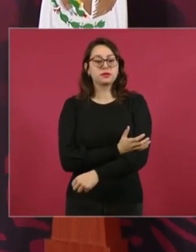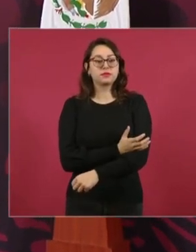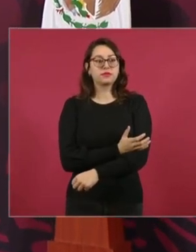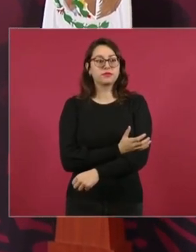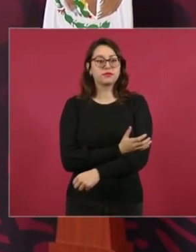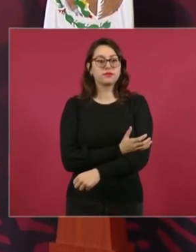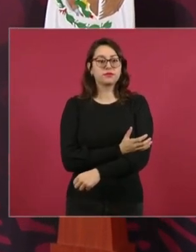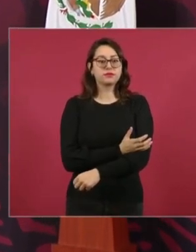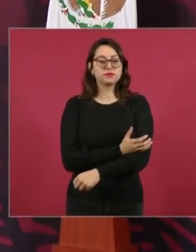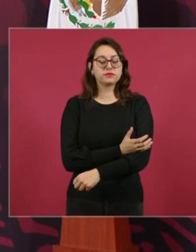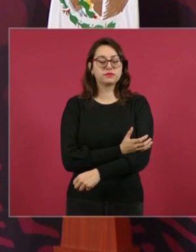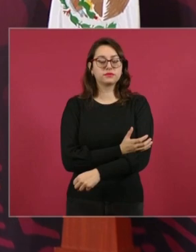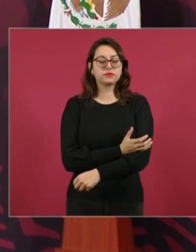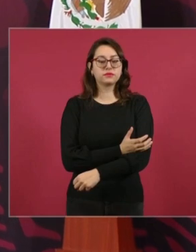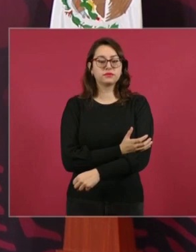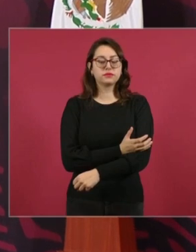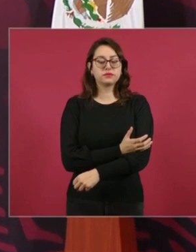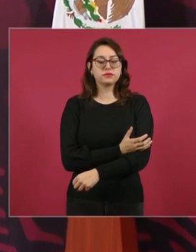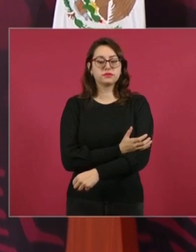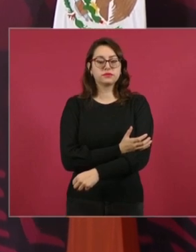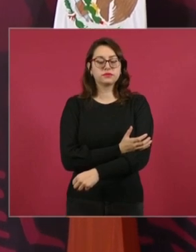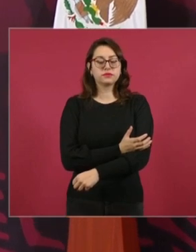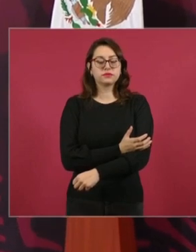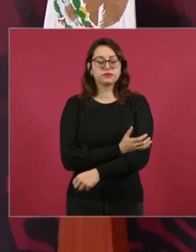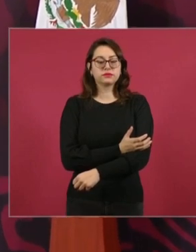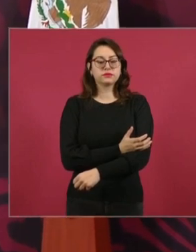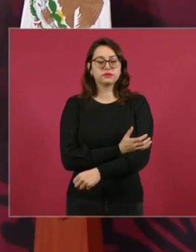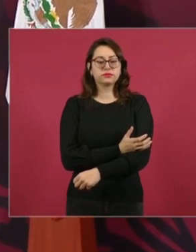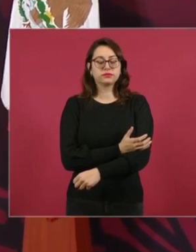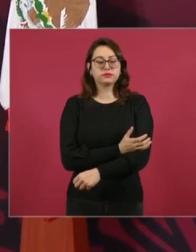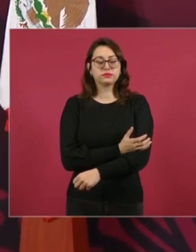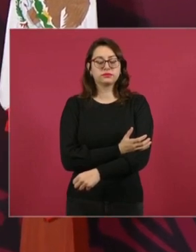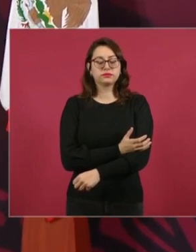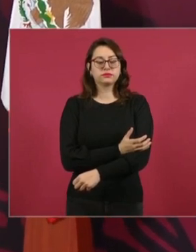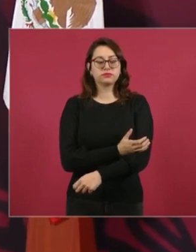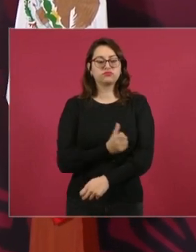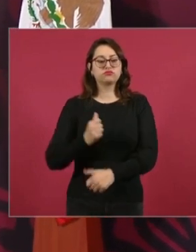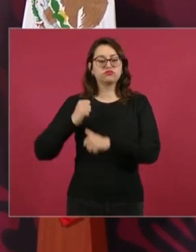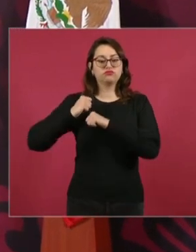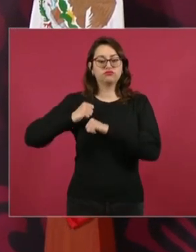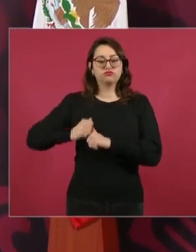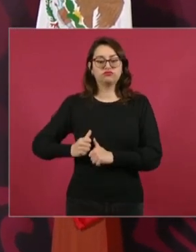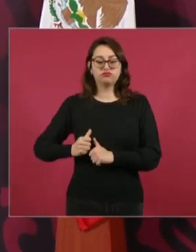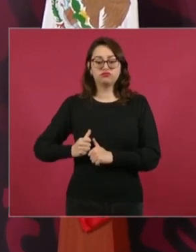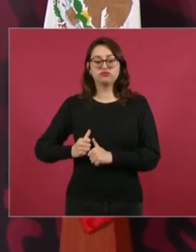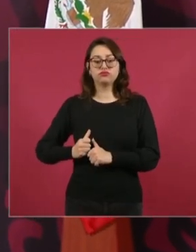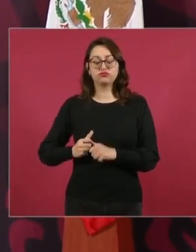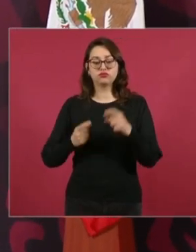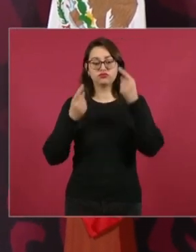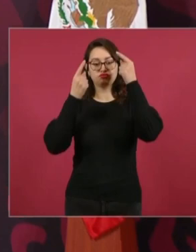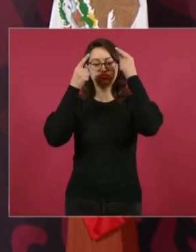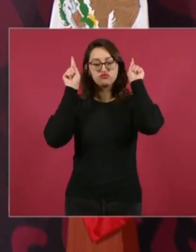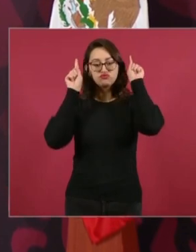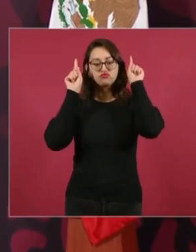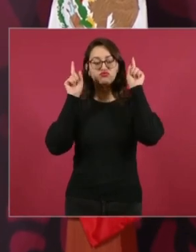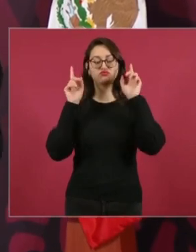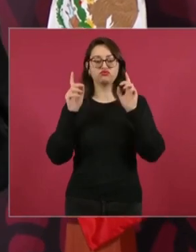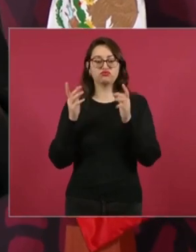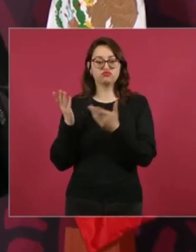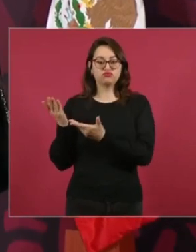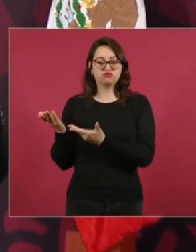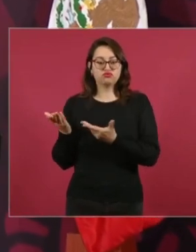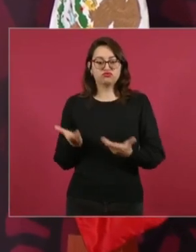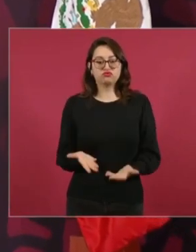oficiales y desde luego el almirante Ojeda para